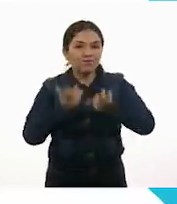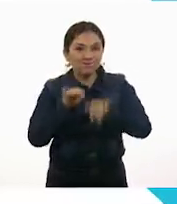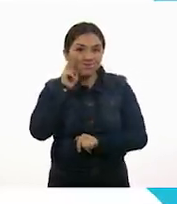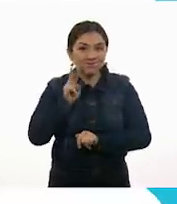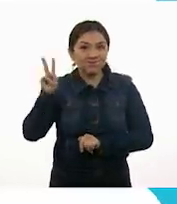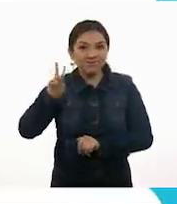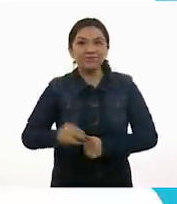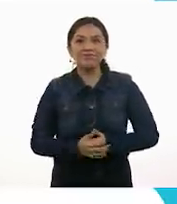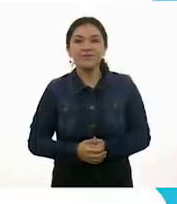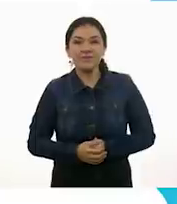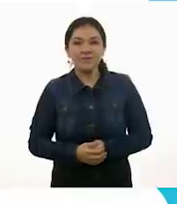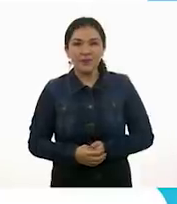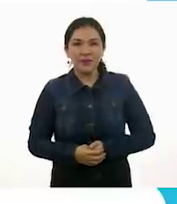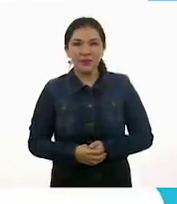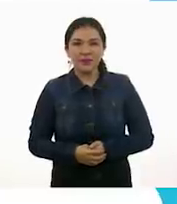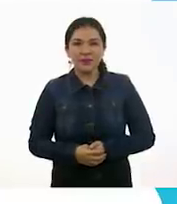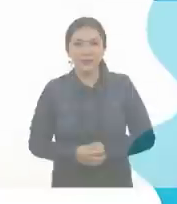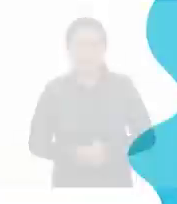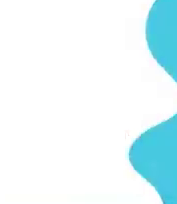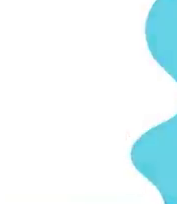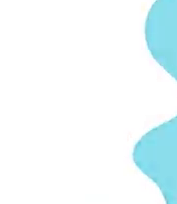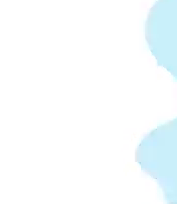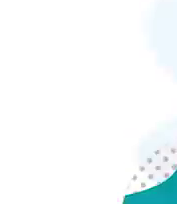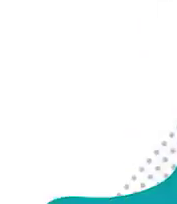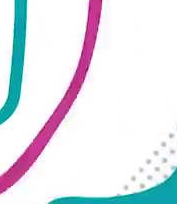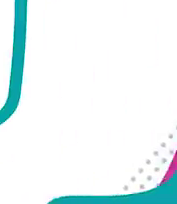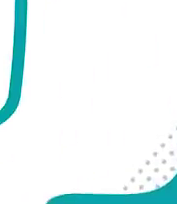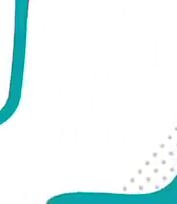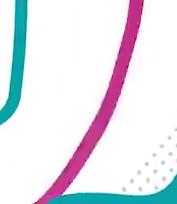.cep.gov.mx